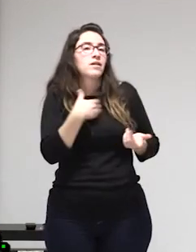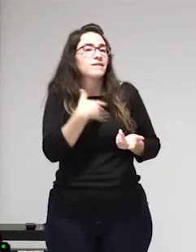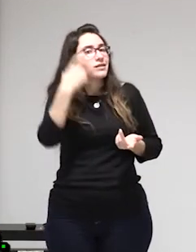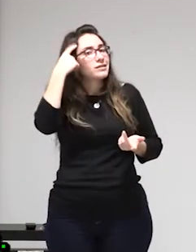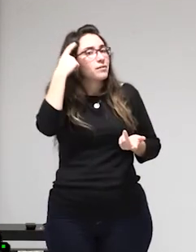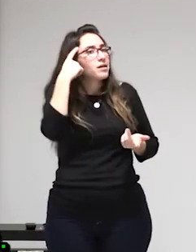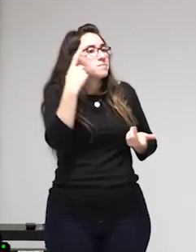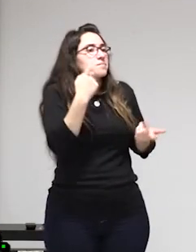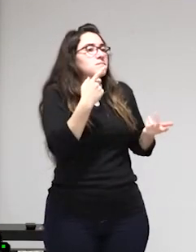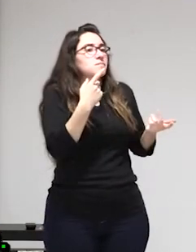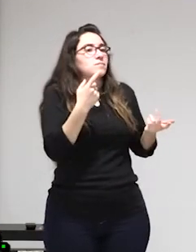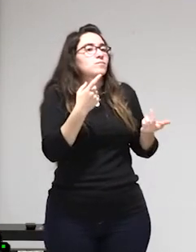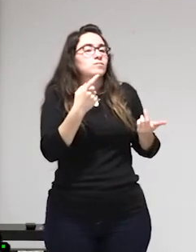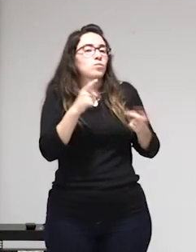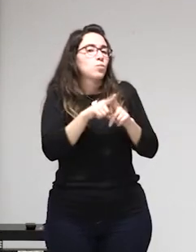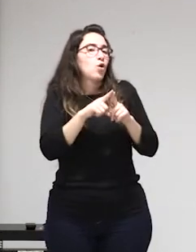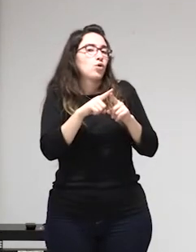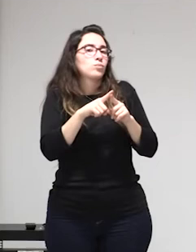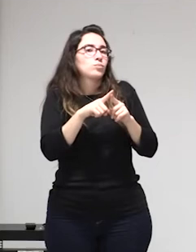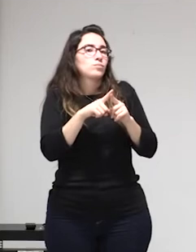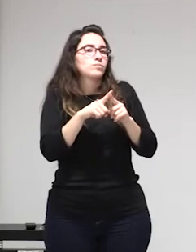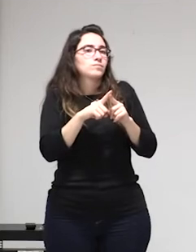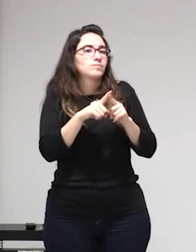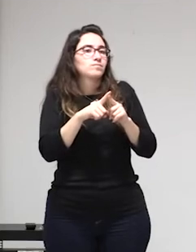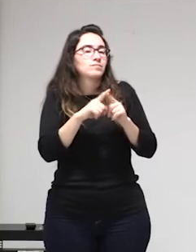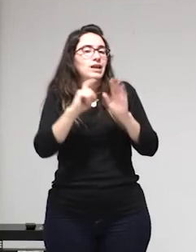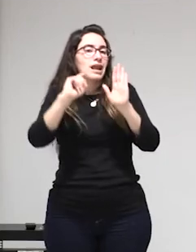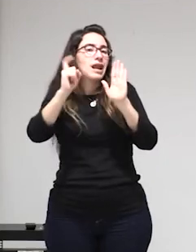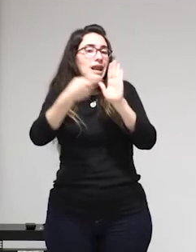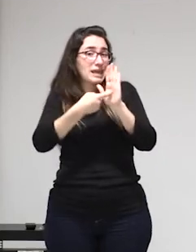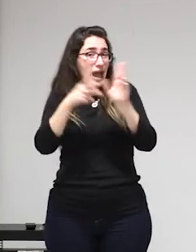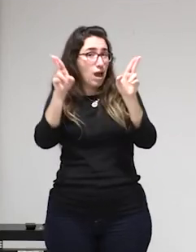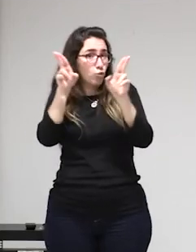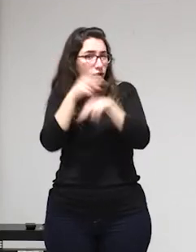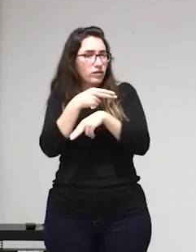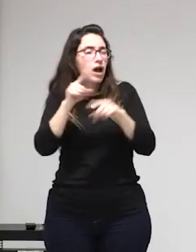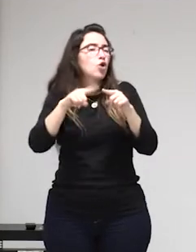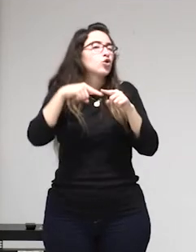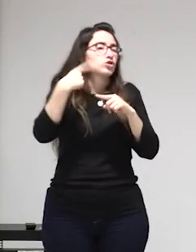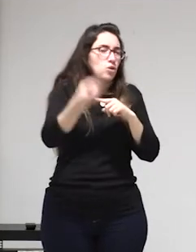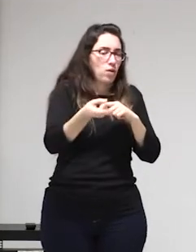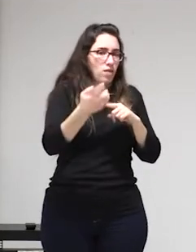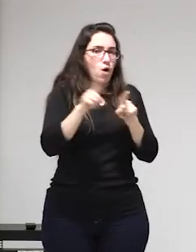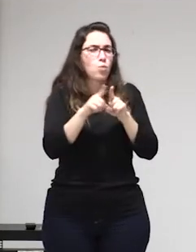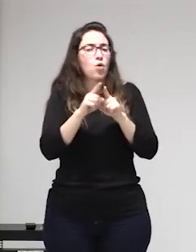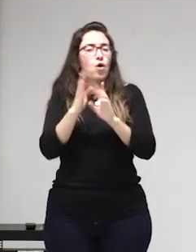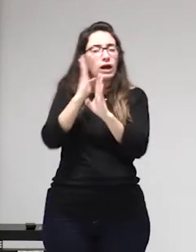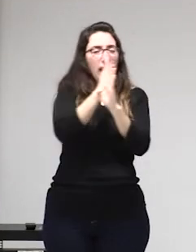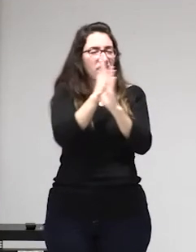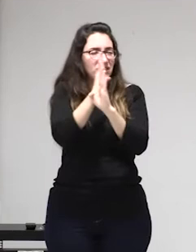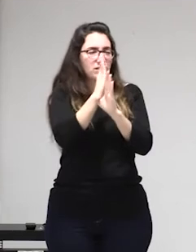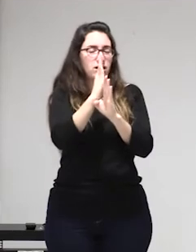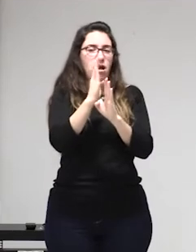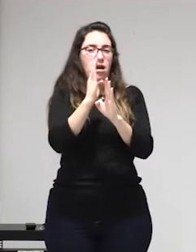calle cada vez en lugares más apartados en el bosque de Bolonia en París por ejemplo siempre ha habido prostitución